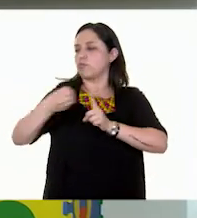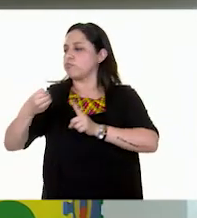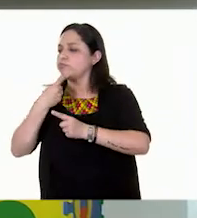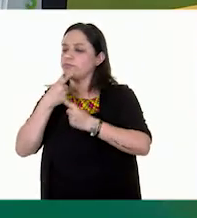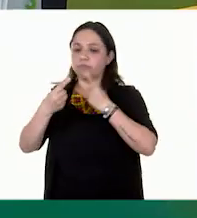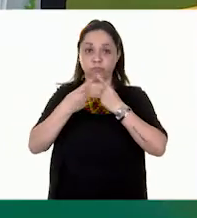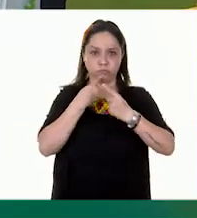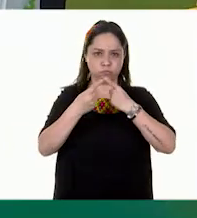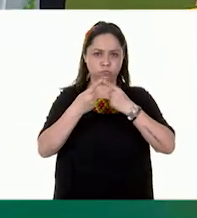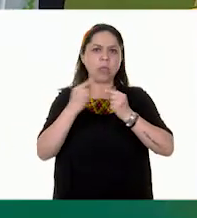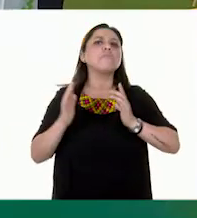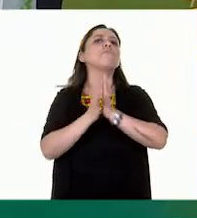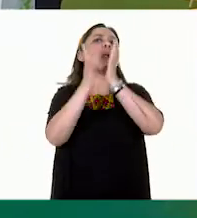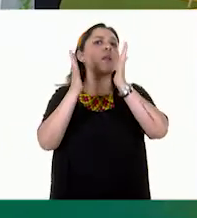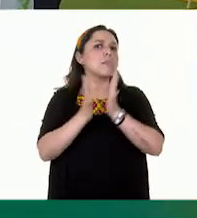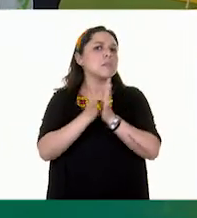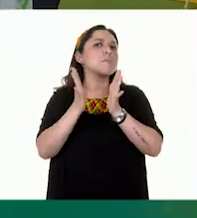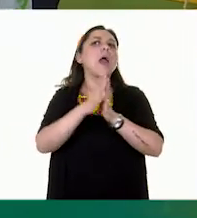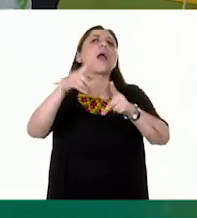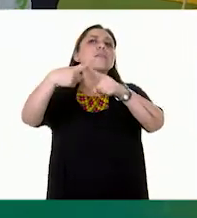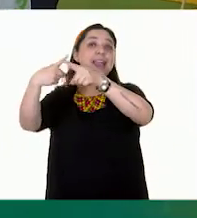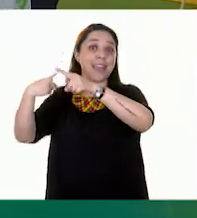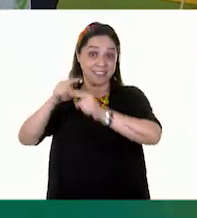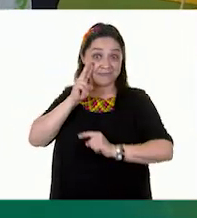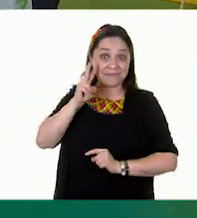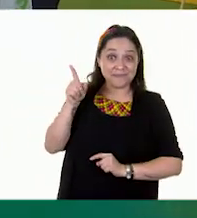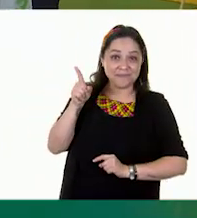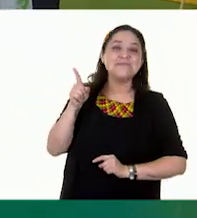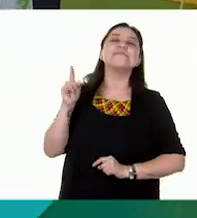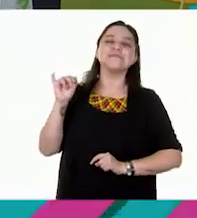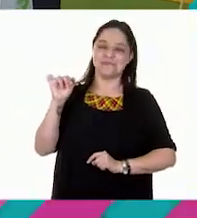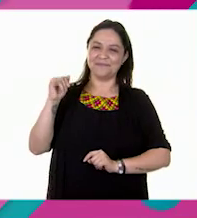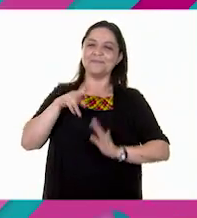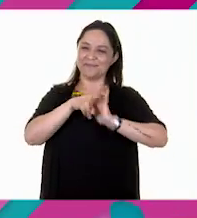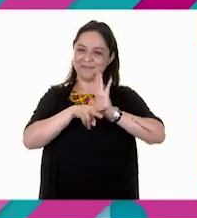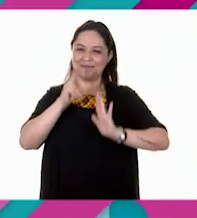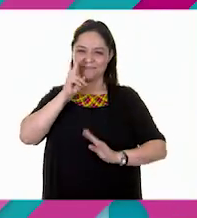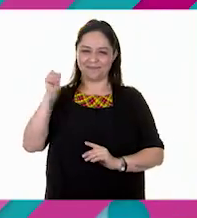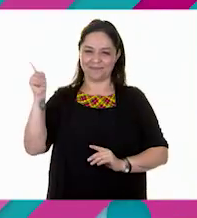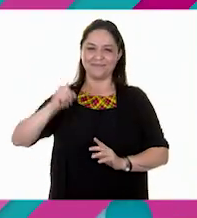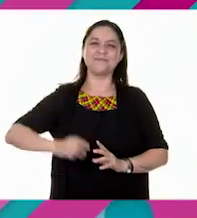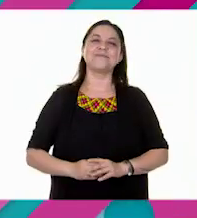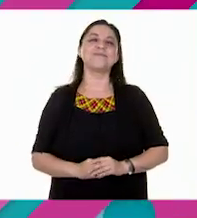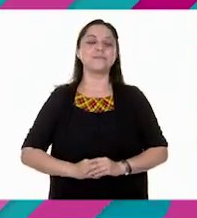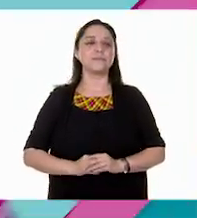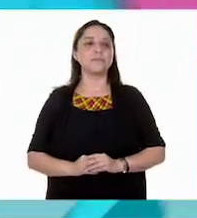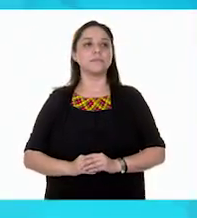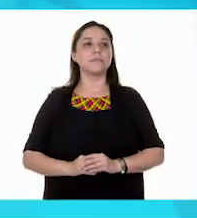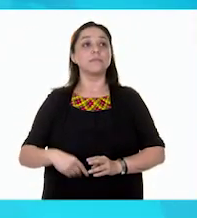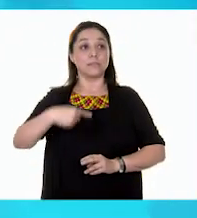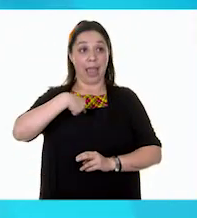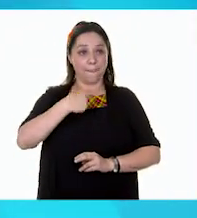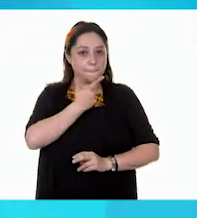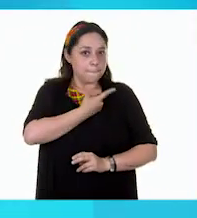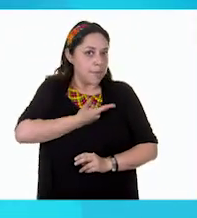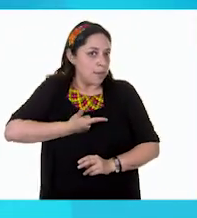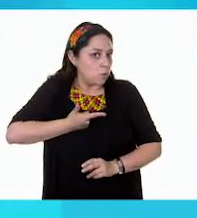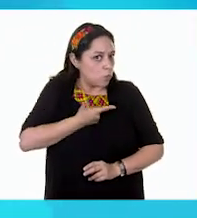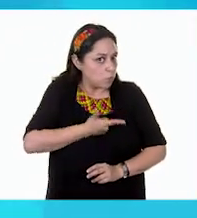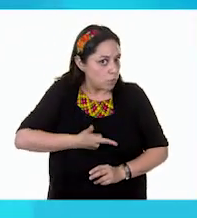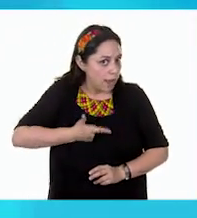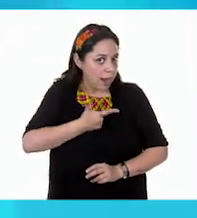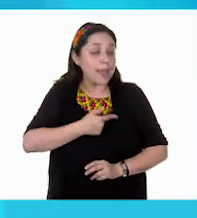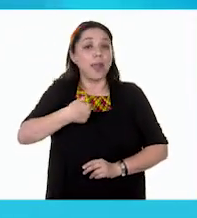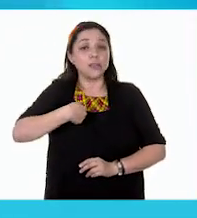qué y quiénes participarán? Sí, sí, quiero verlo. Vamos a verlo entonces. A mí me gustaría iniciar